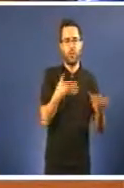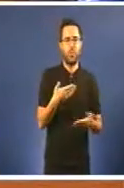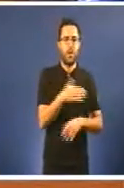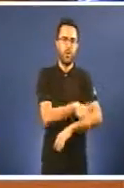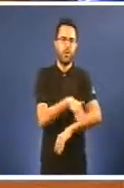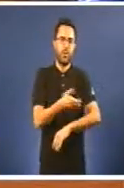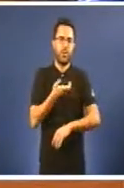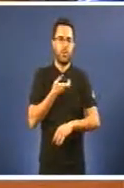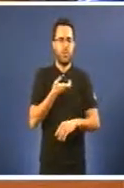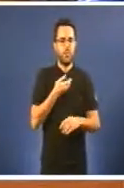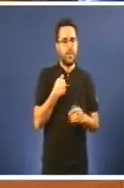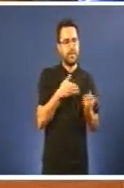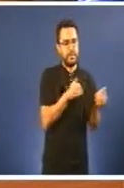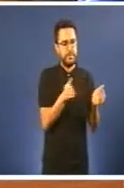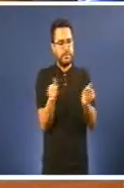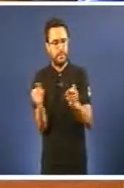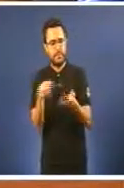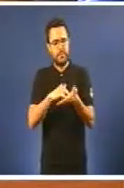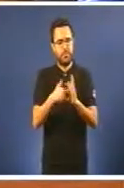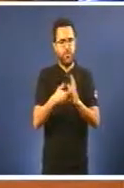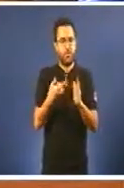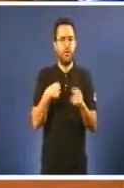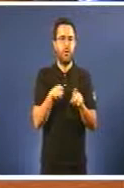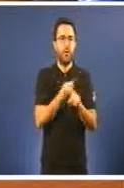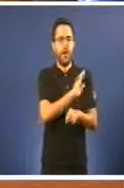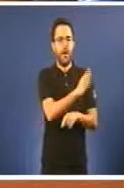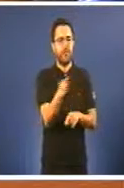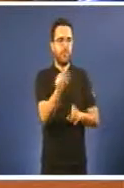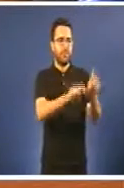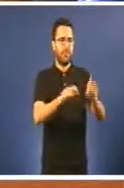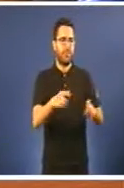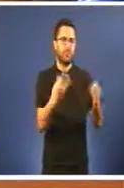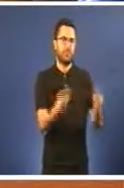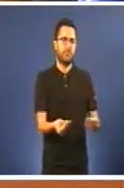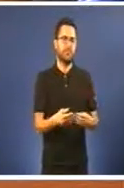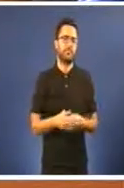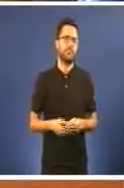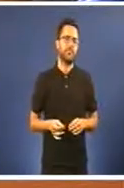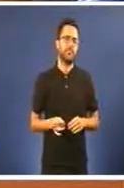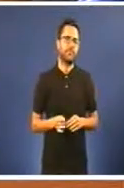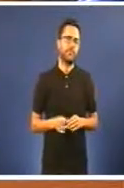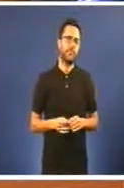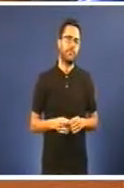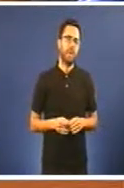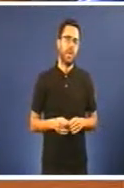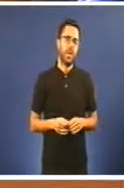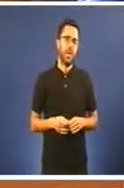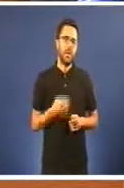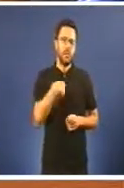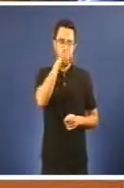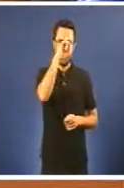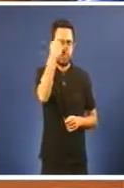que está a afectar a diferentes implicados. Dende logo, eu pregunto, se non sei se sabe, que a xunta